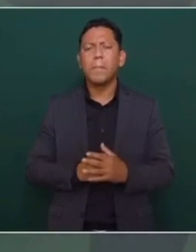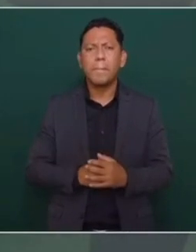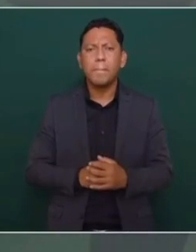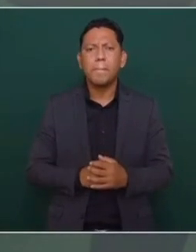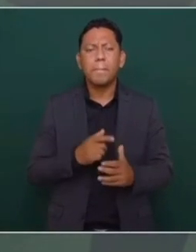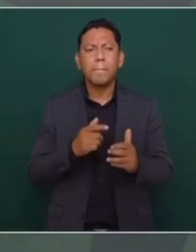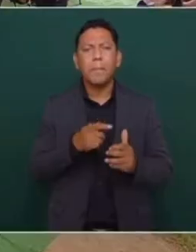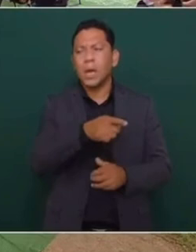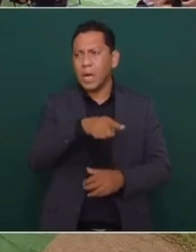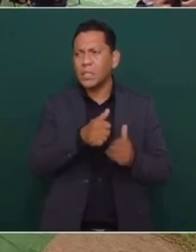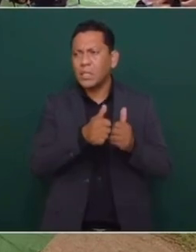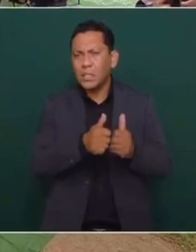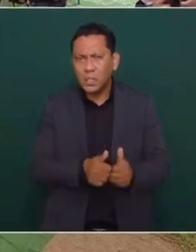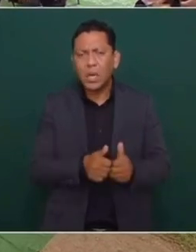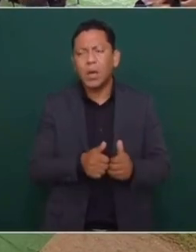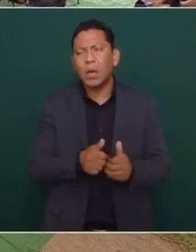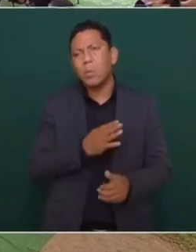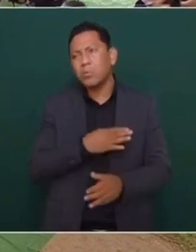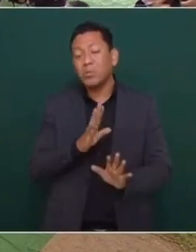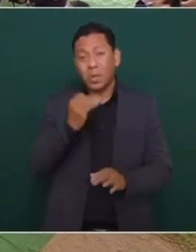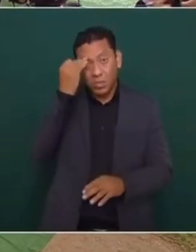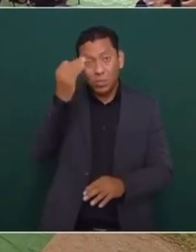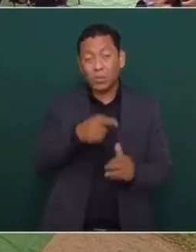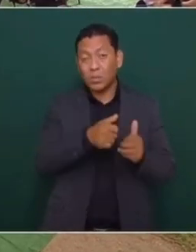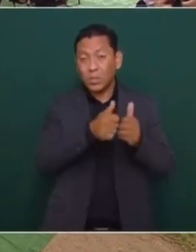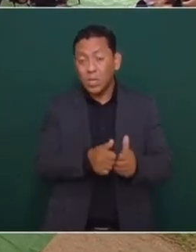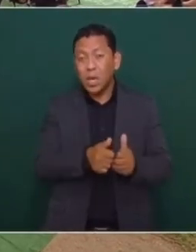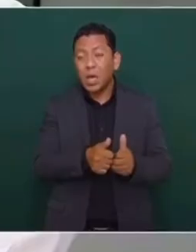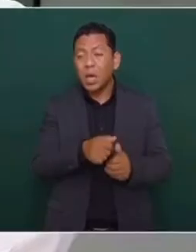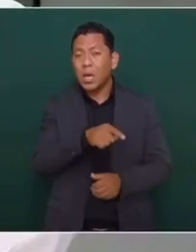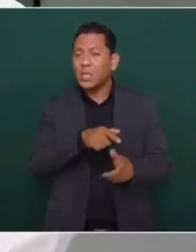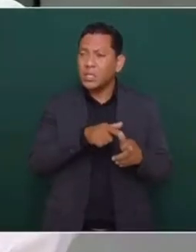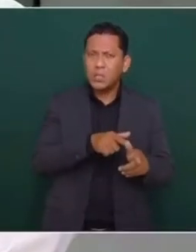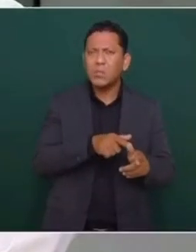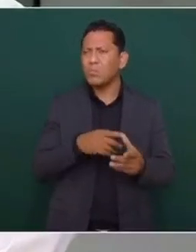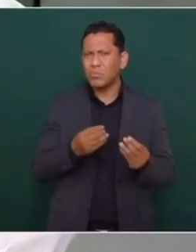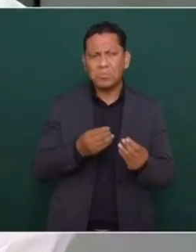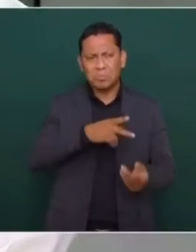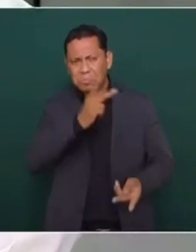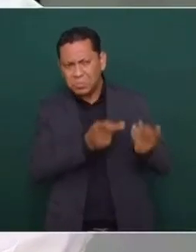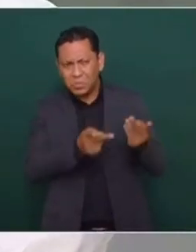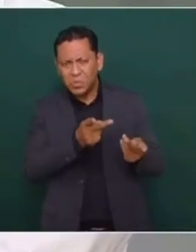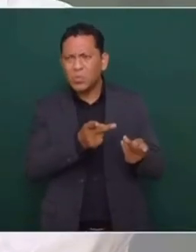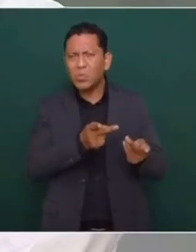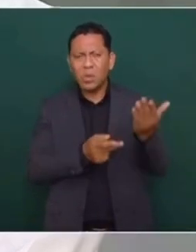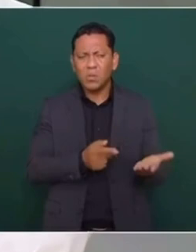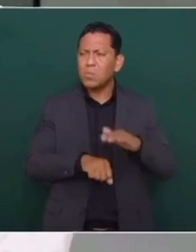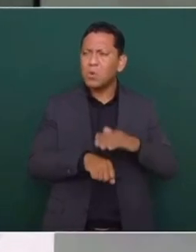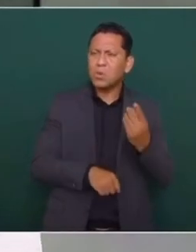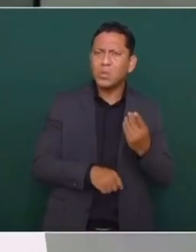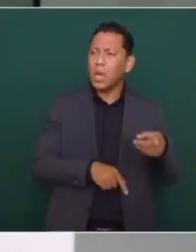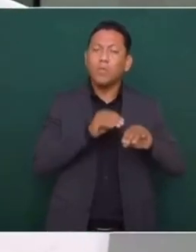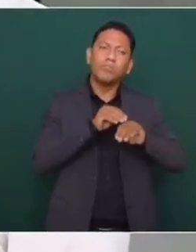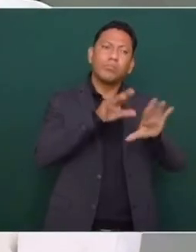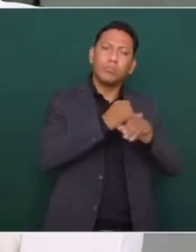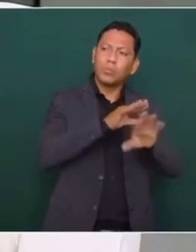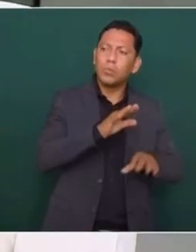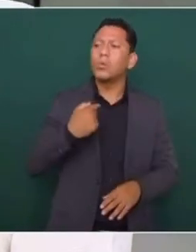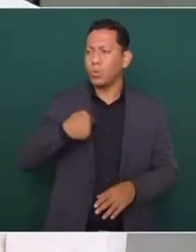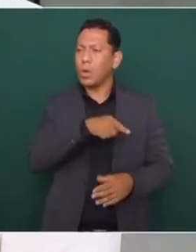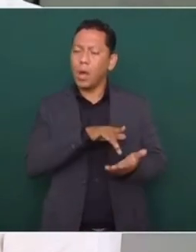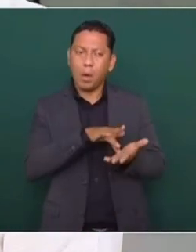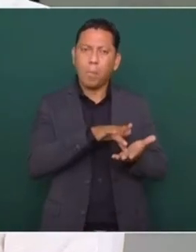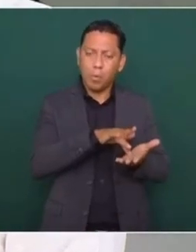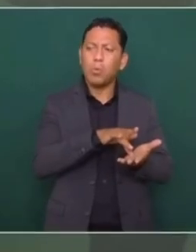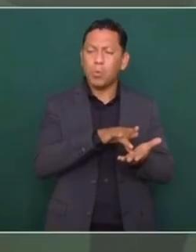Ha estado últimamente, bueno, ya lleva algún tiempo, siendo muy cuestionado, porque él es de los promotores y yo apoyo